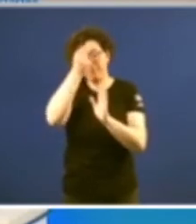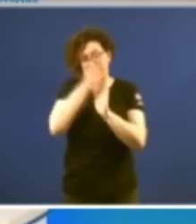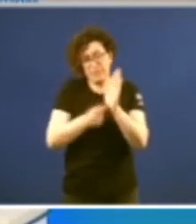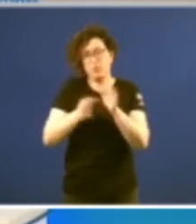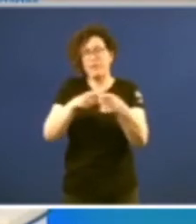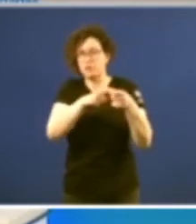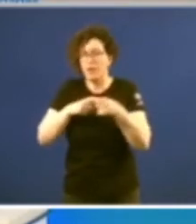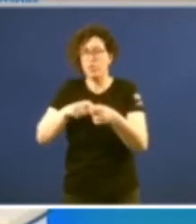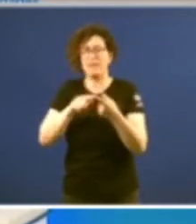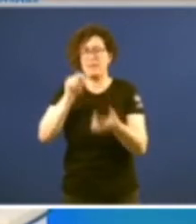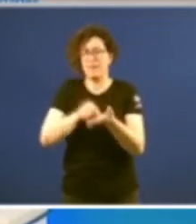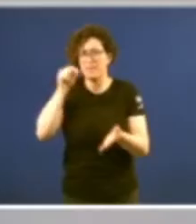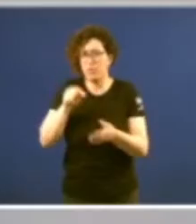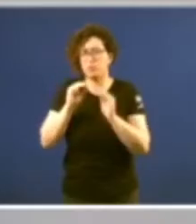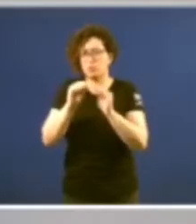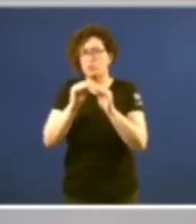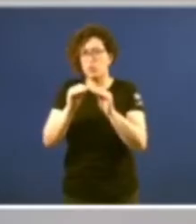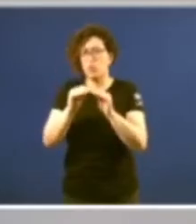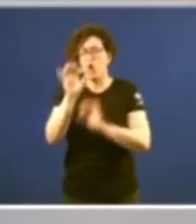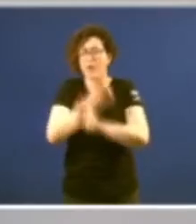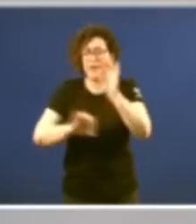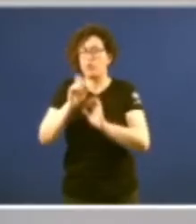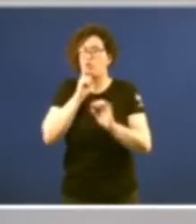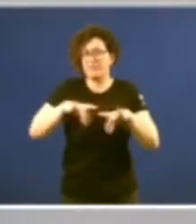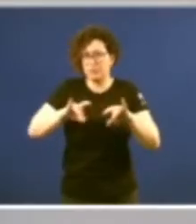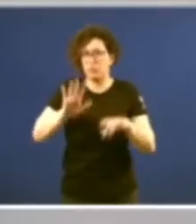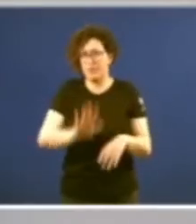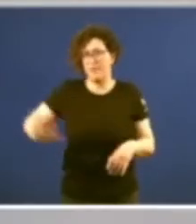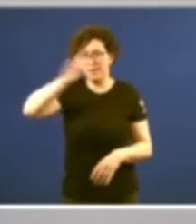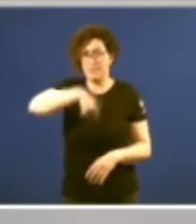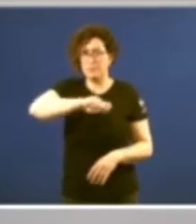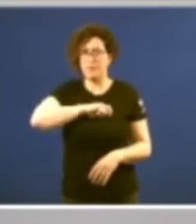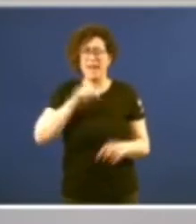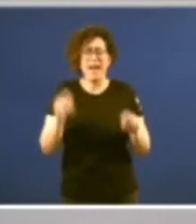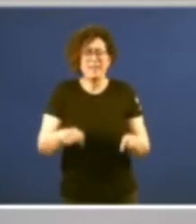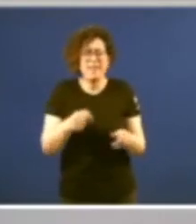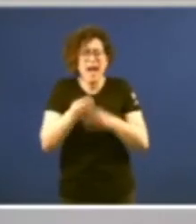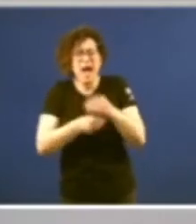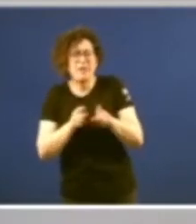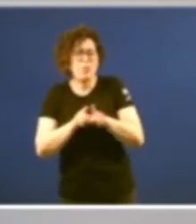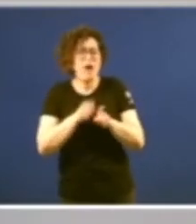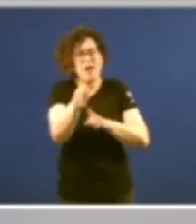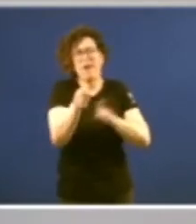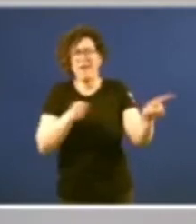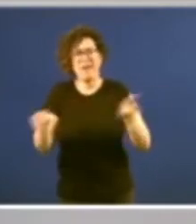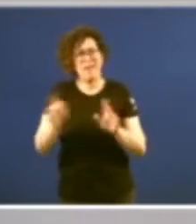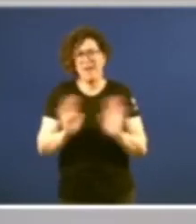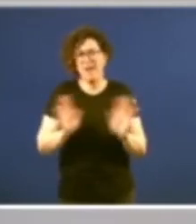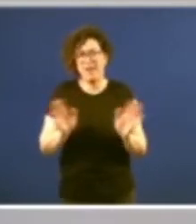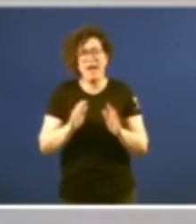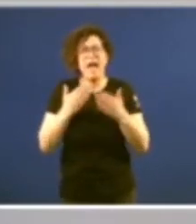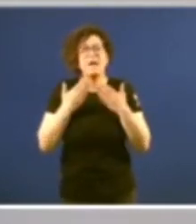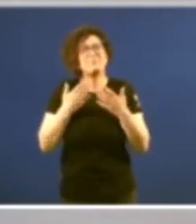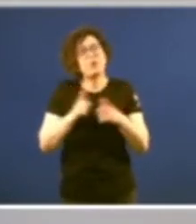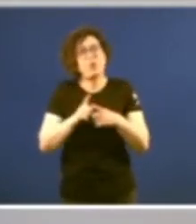inmediación la ordenación territorial de nuestro Estado. No voy a hacer aquí referencias individualizadas a las grandes